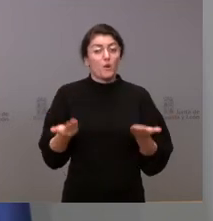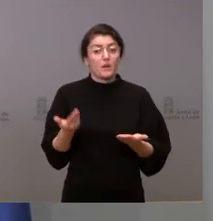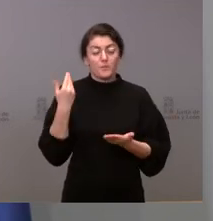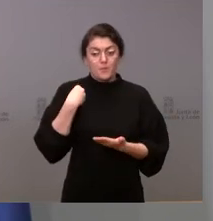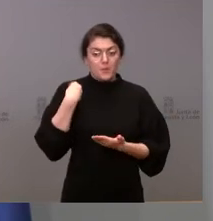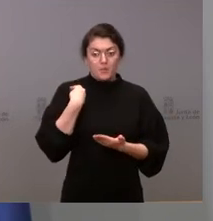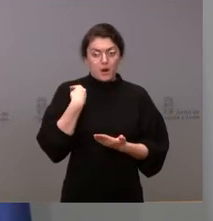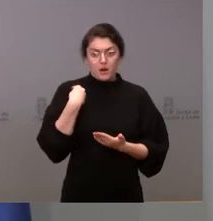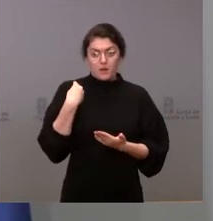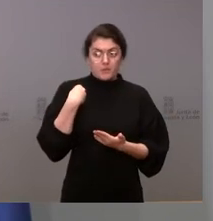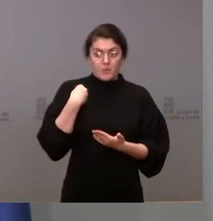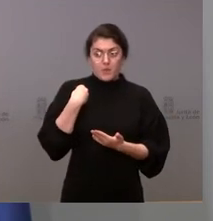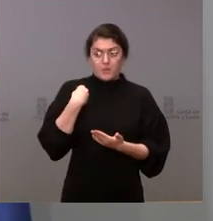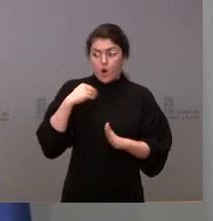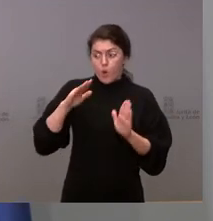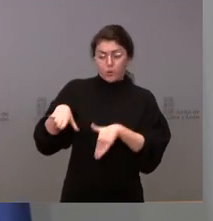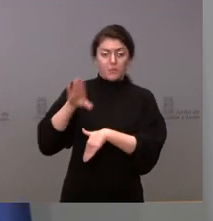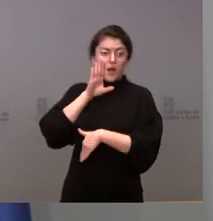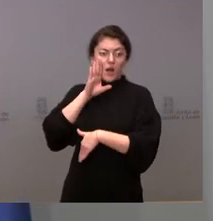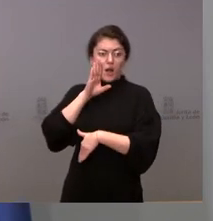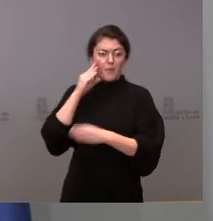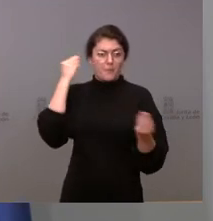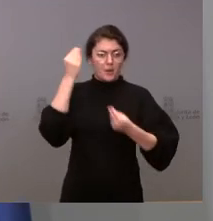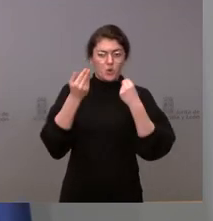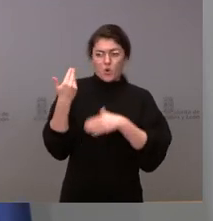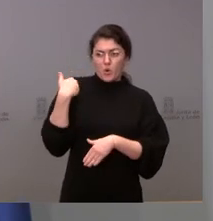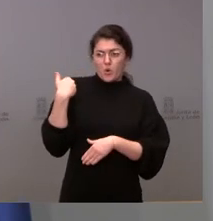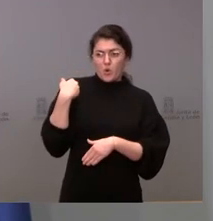informarles que creo que fue también a finales del mes de enero